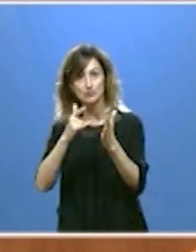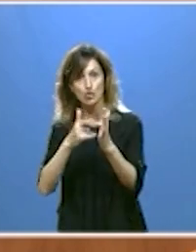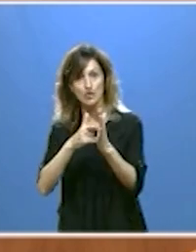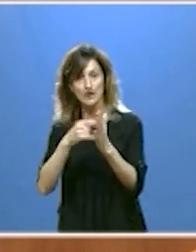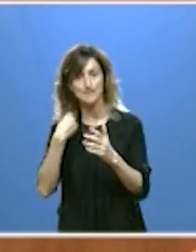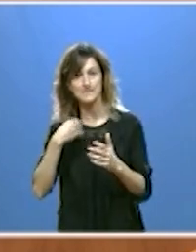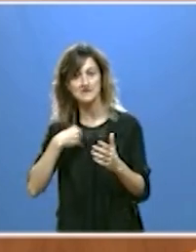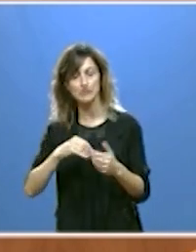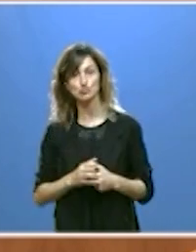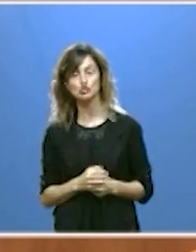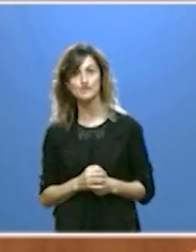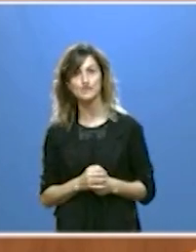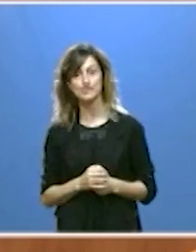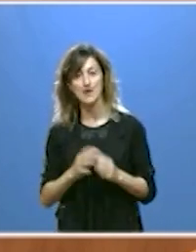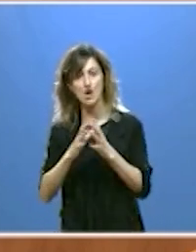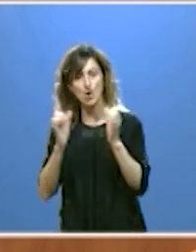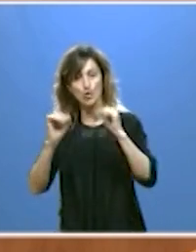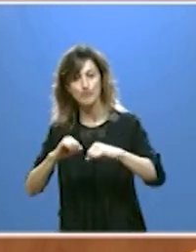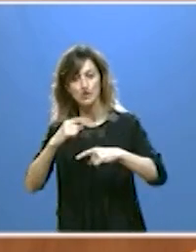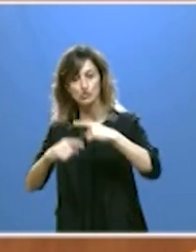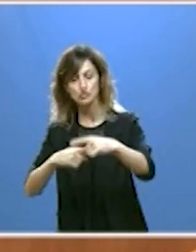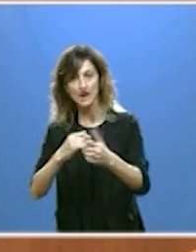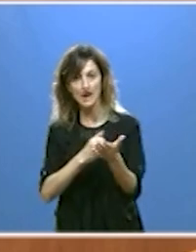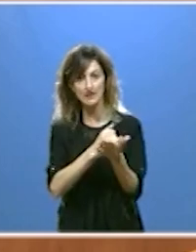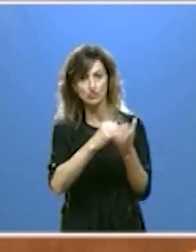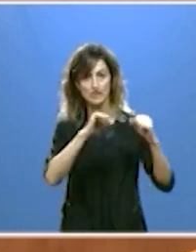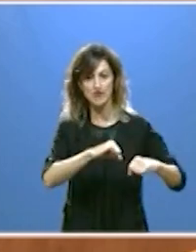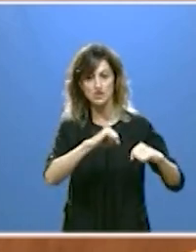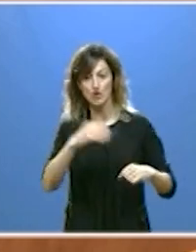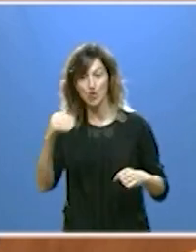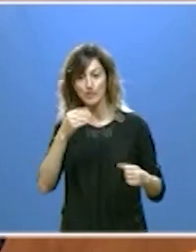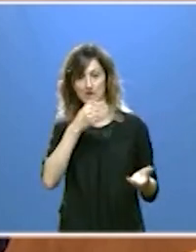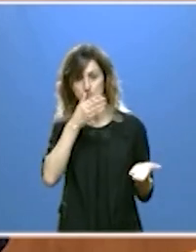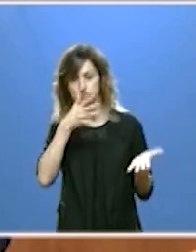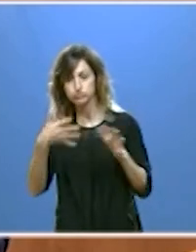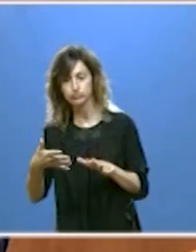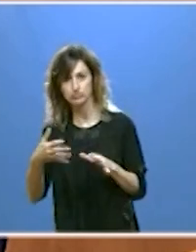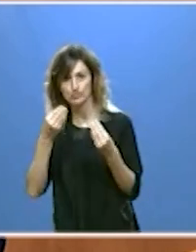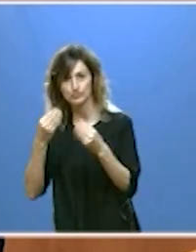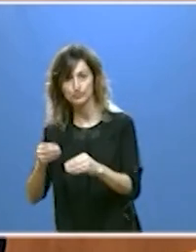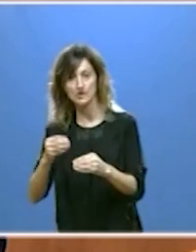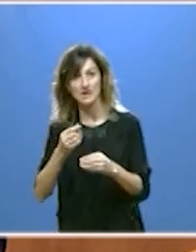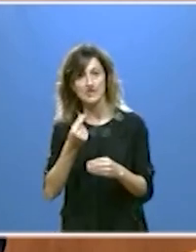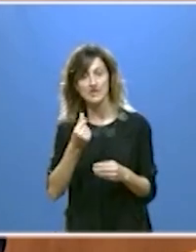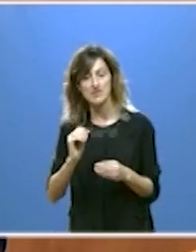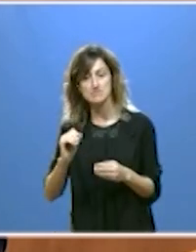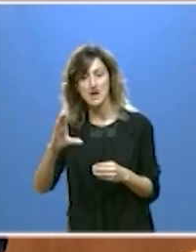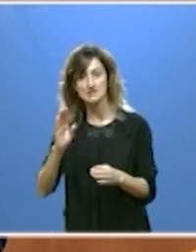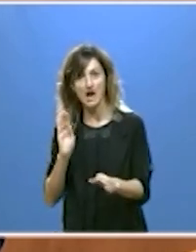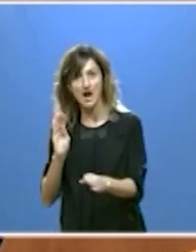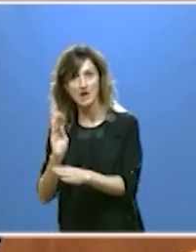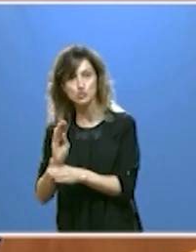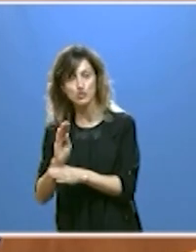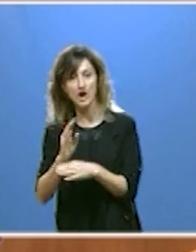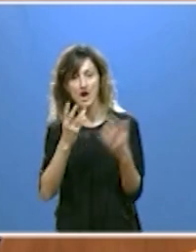mismo promoviendo convenios de sucesión entre agricultores mayores y jóvenes aumentando la cuantía máxima de ayudas